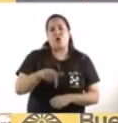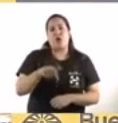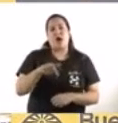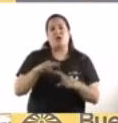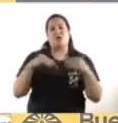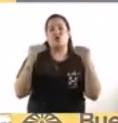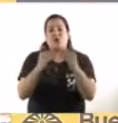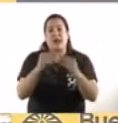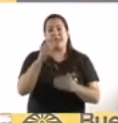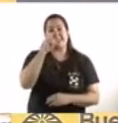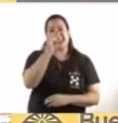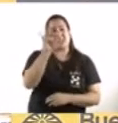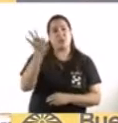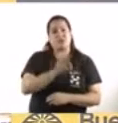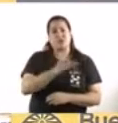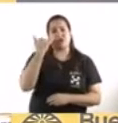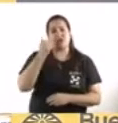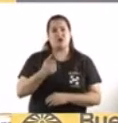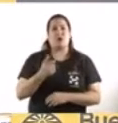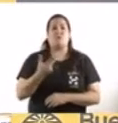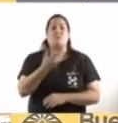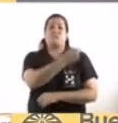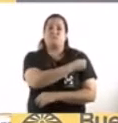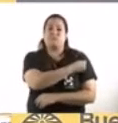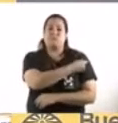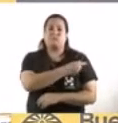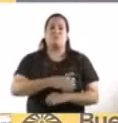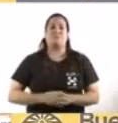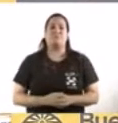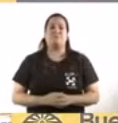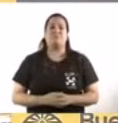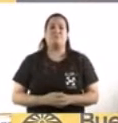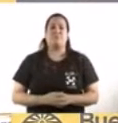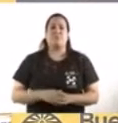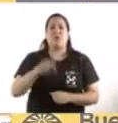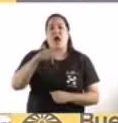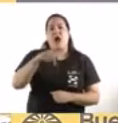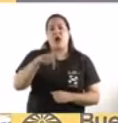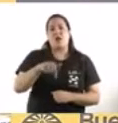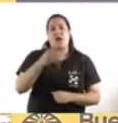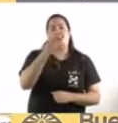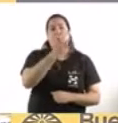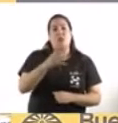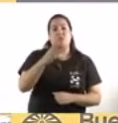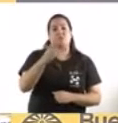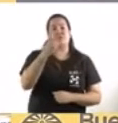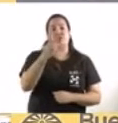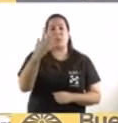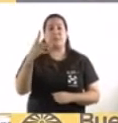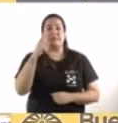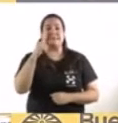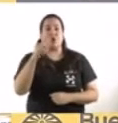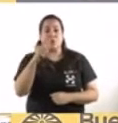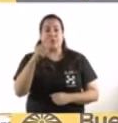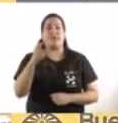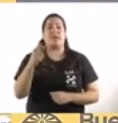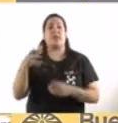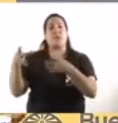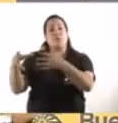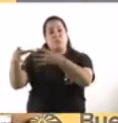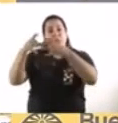total. Al día de hoy, de las casi 425.000 dosis que nos envió el gobierno nacional,